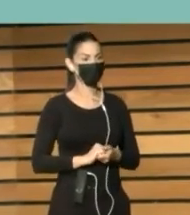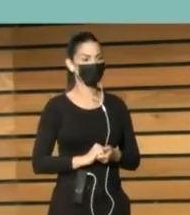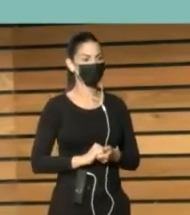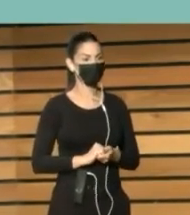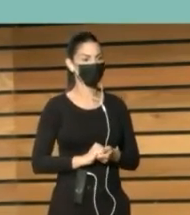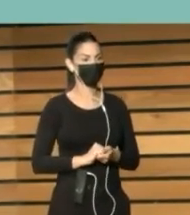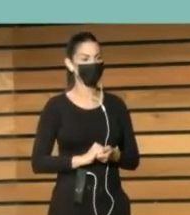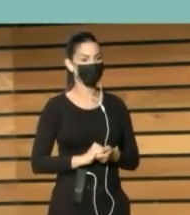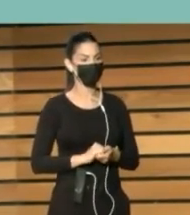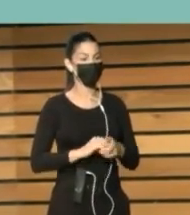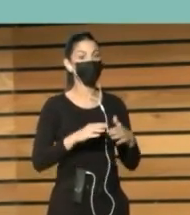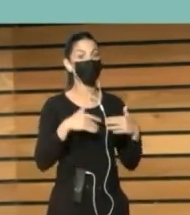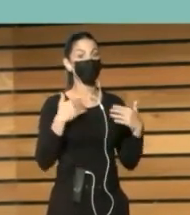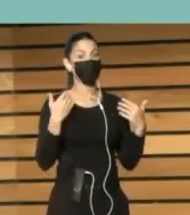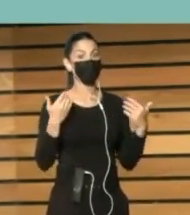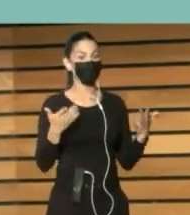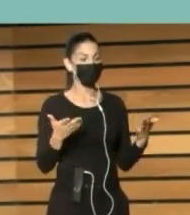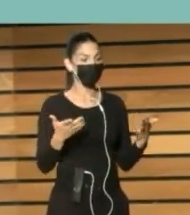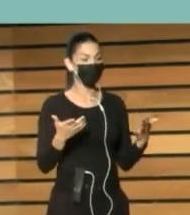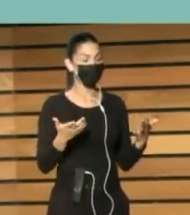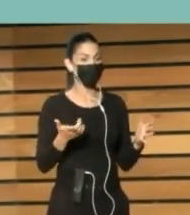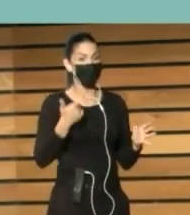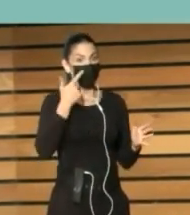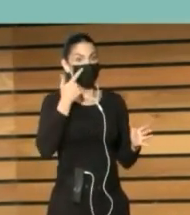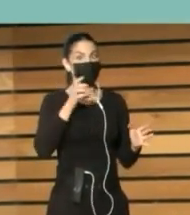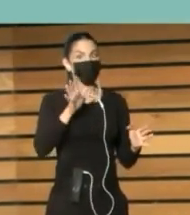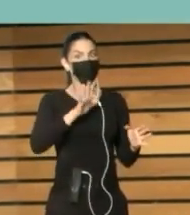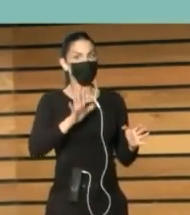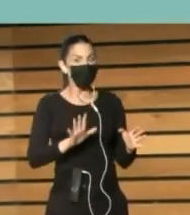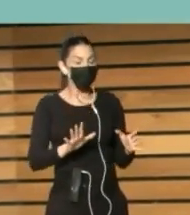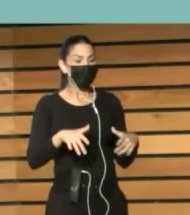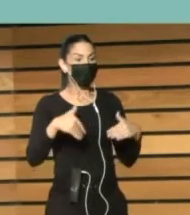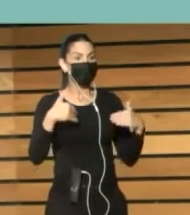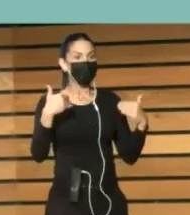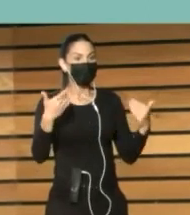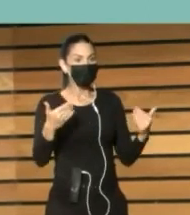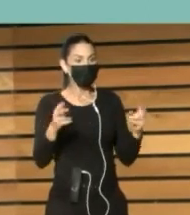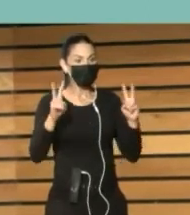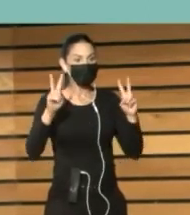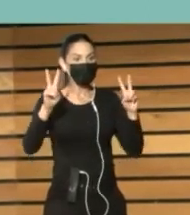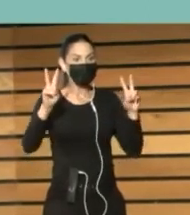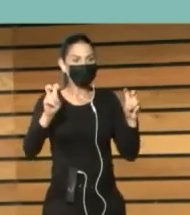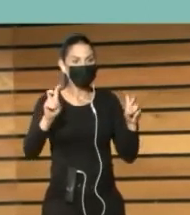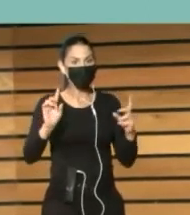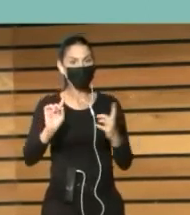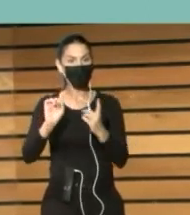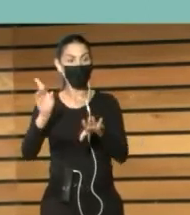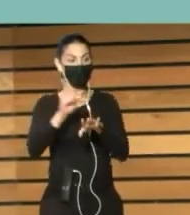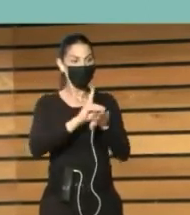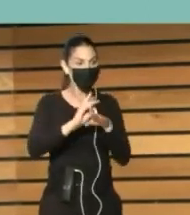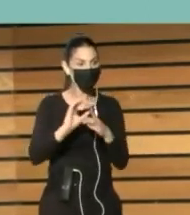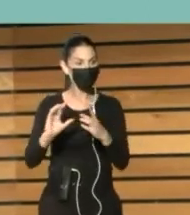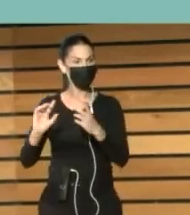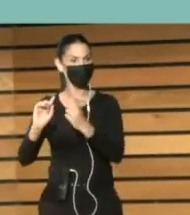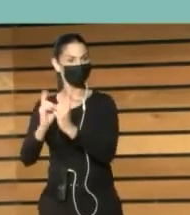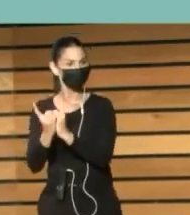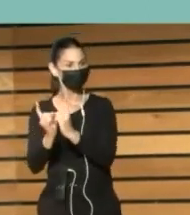Por ello Parece que Con cada vuelta De tuerca De la digitalización